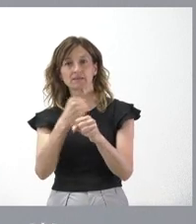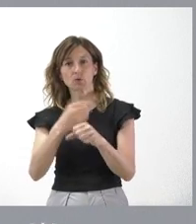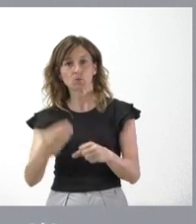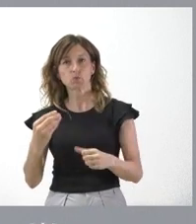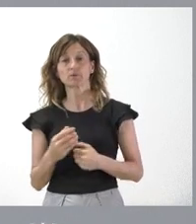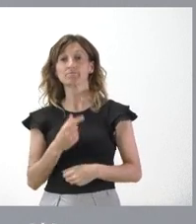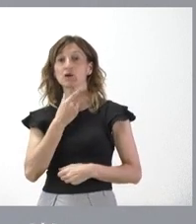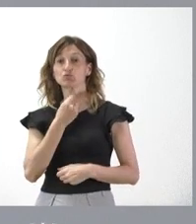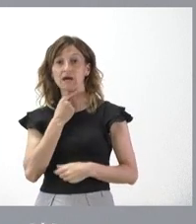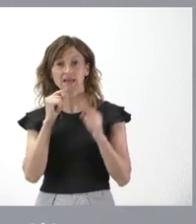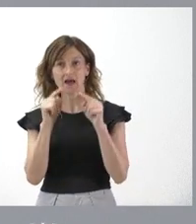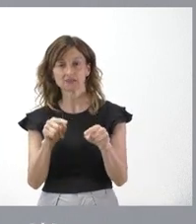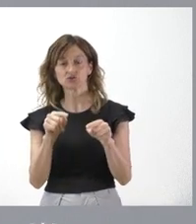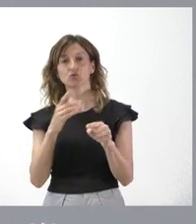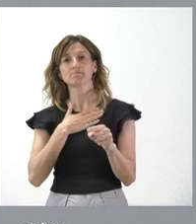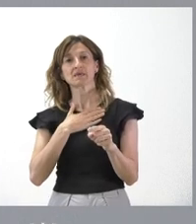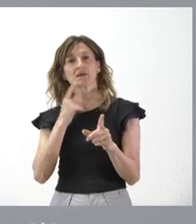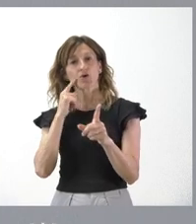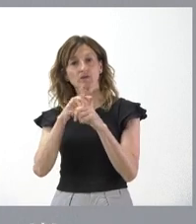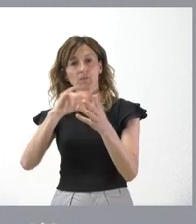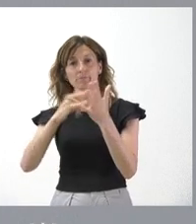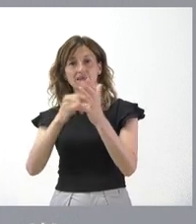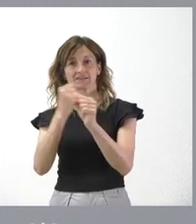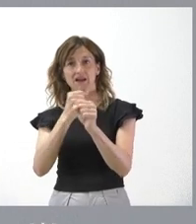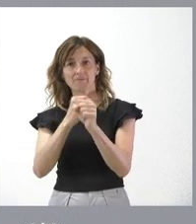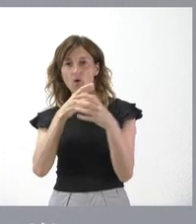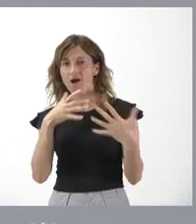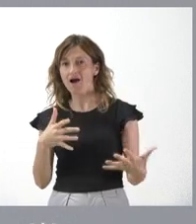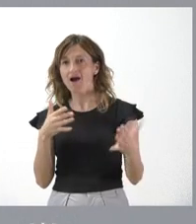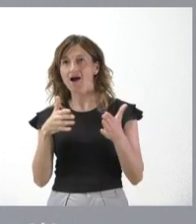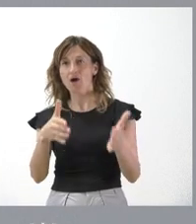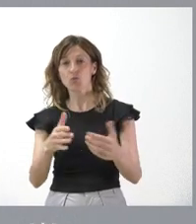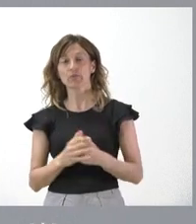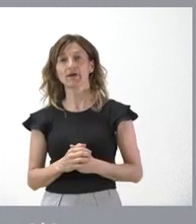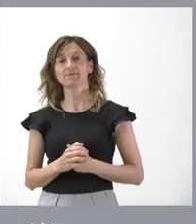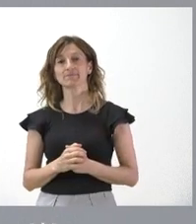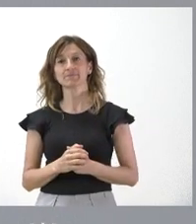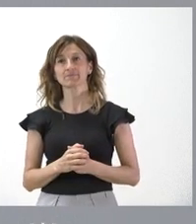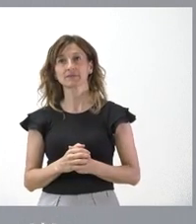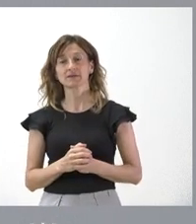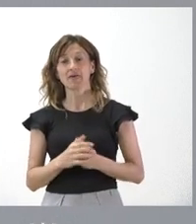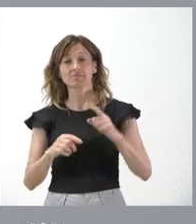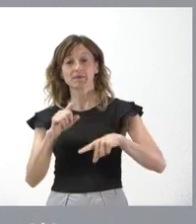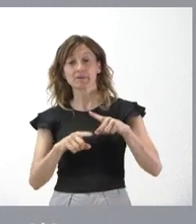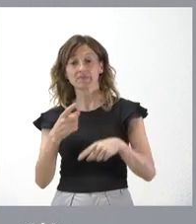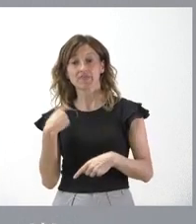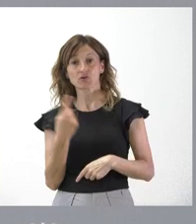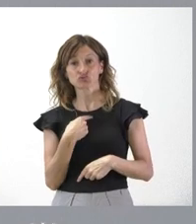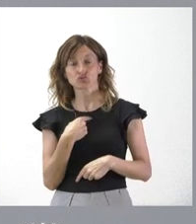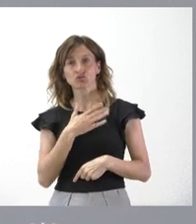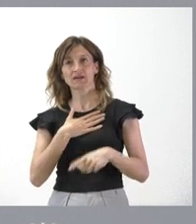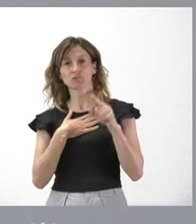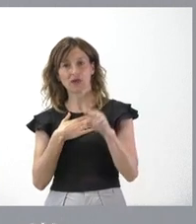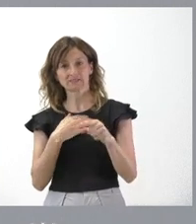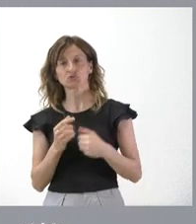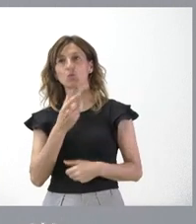es lo que nos gustaría y por tanto es nuestro principal plan de trabajo a día de hoy y en lo que podamos y dependa de nosotros eso es lo que queremos